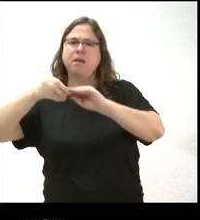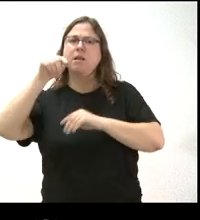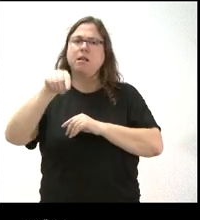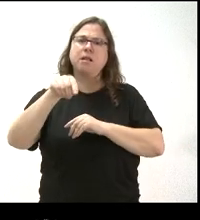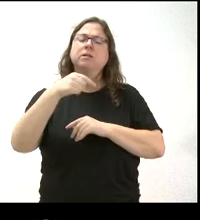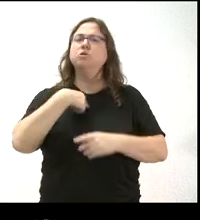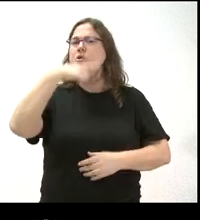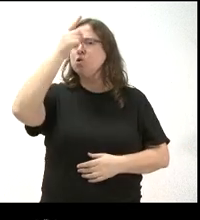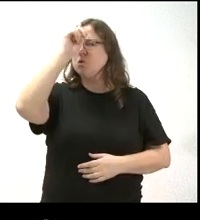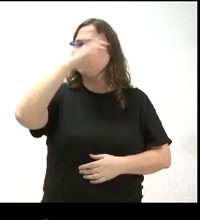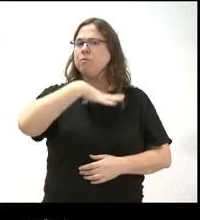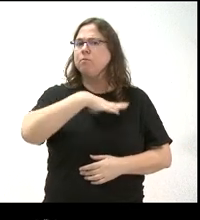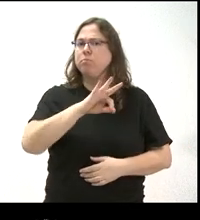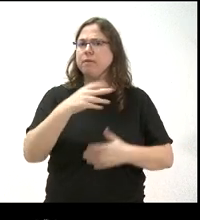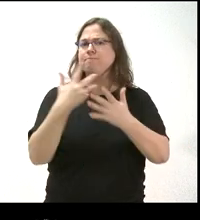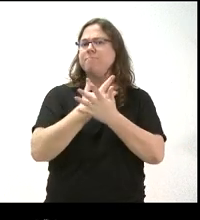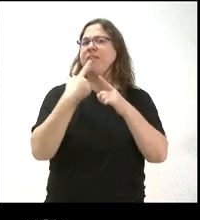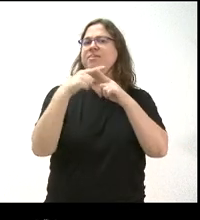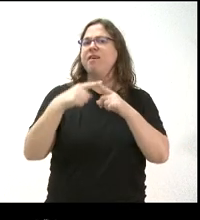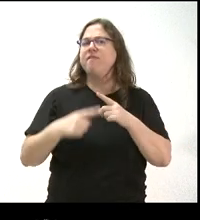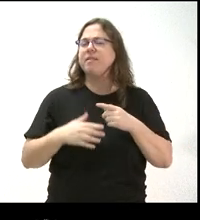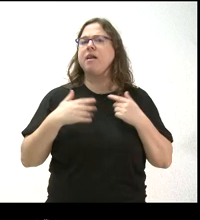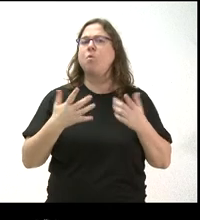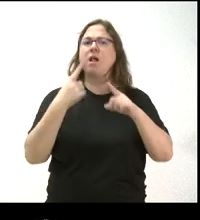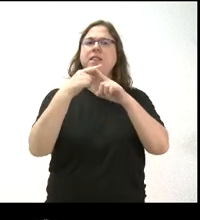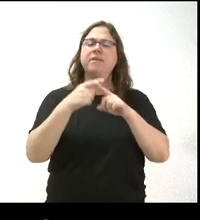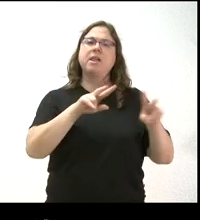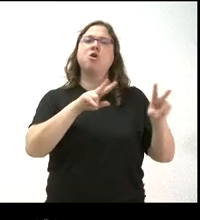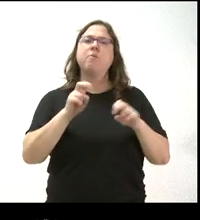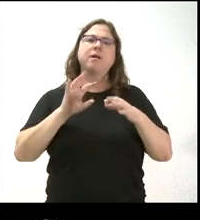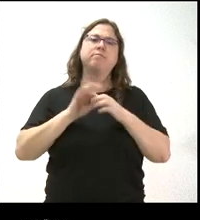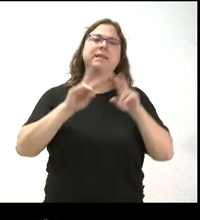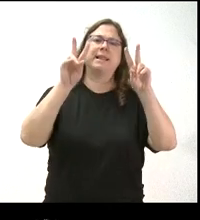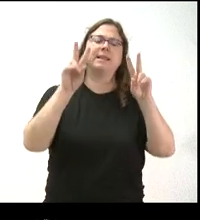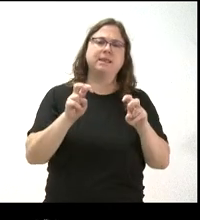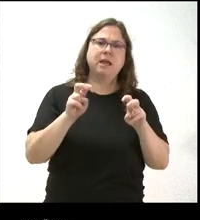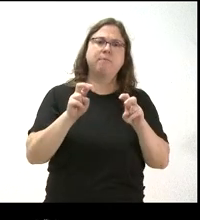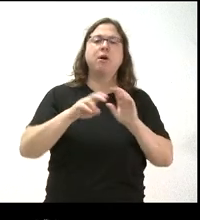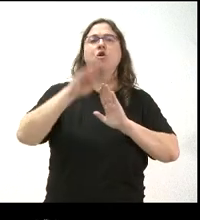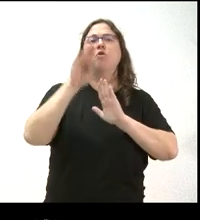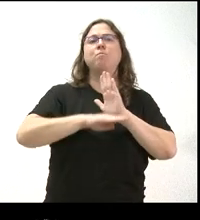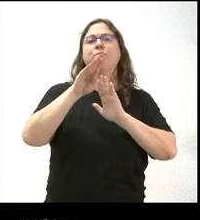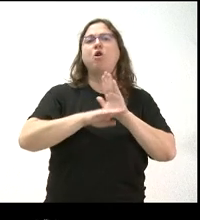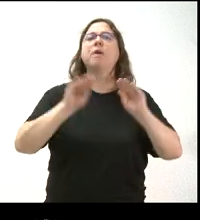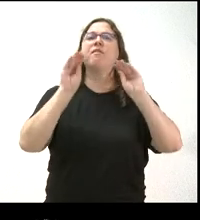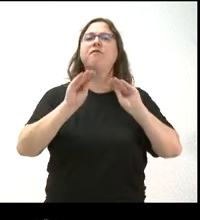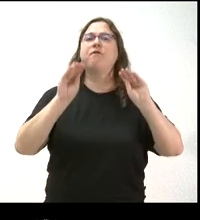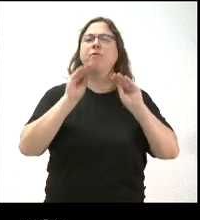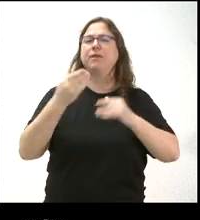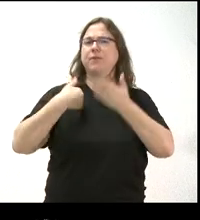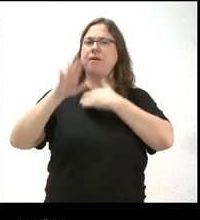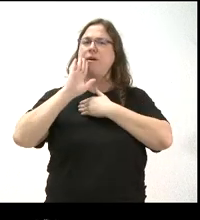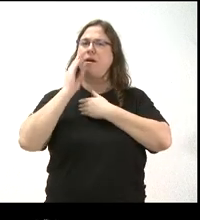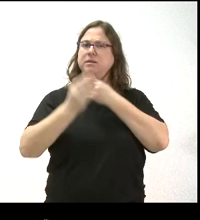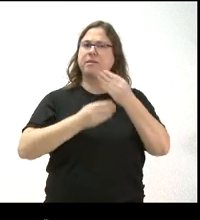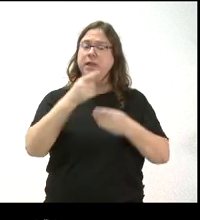Yo no sé si nos puede decir qué diferencia hay o si hay diferencia o novedades respecto a los programas de formación que se llevaban a cabo